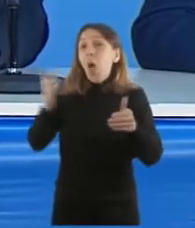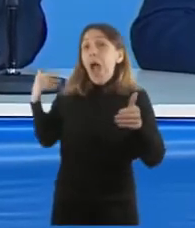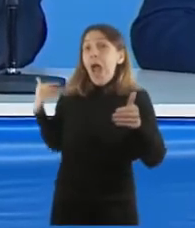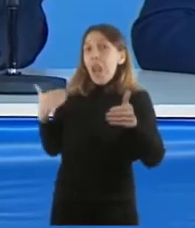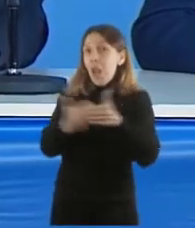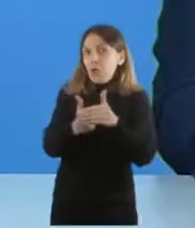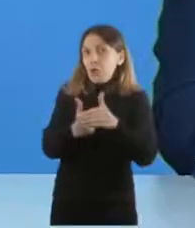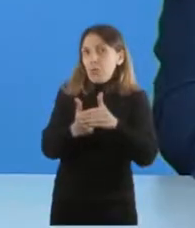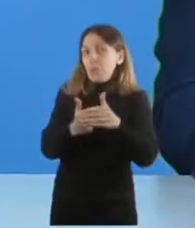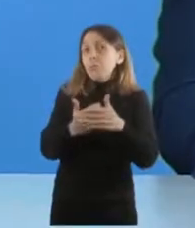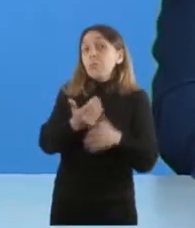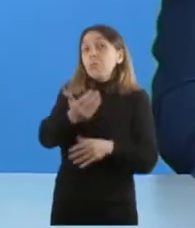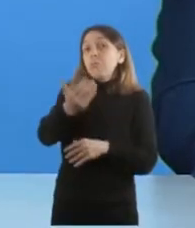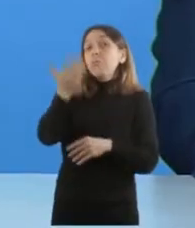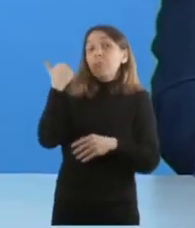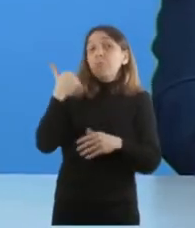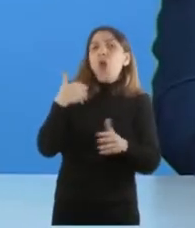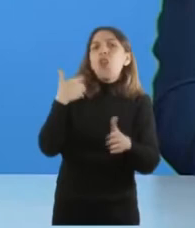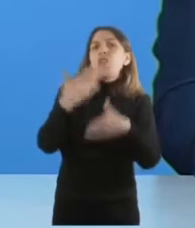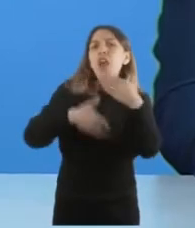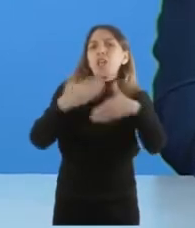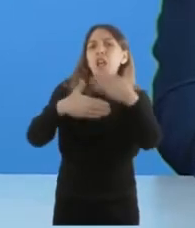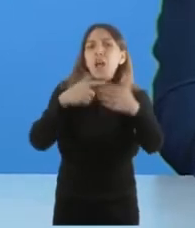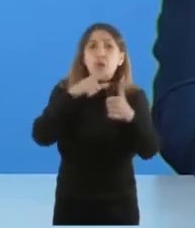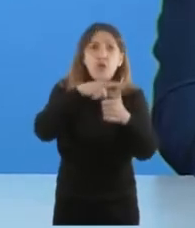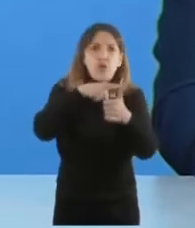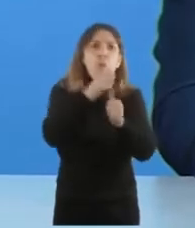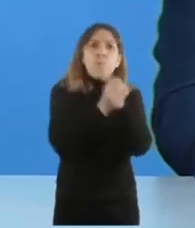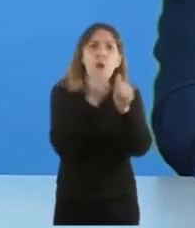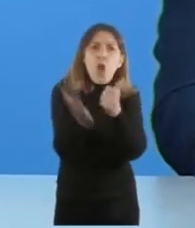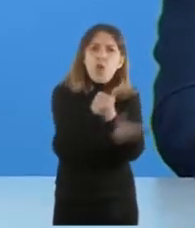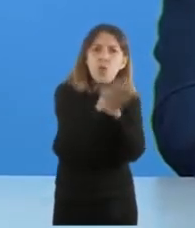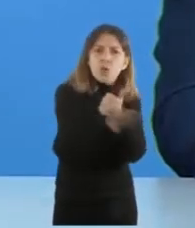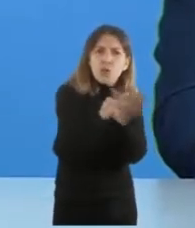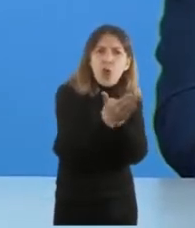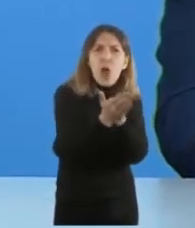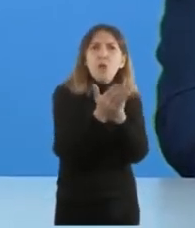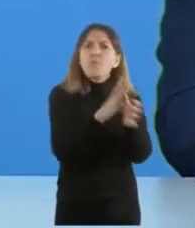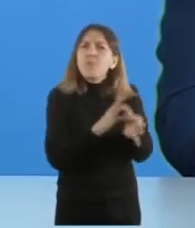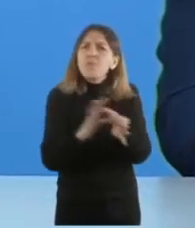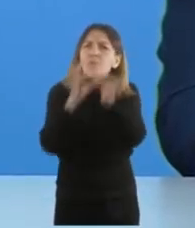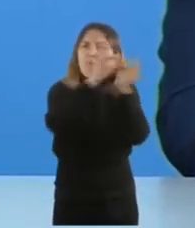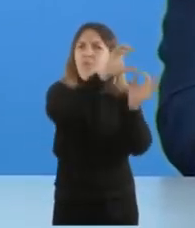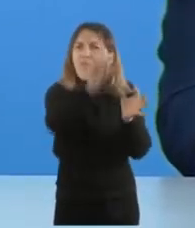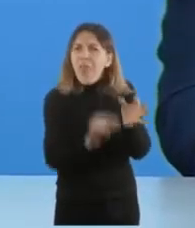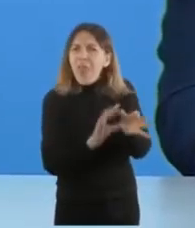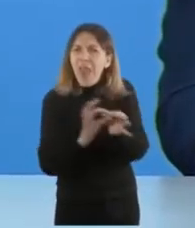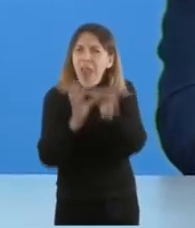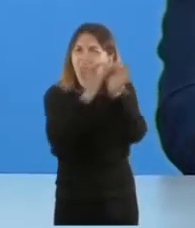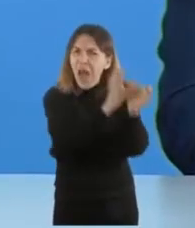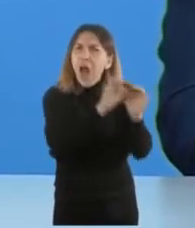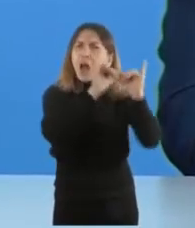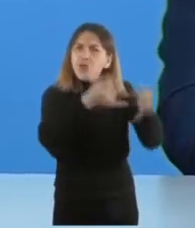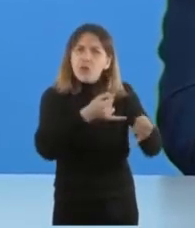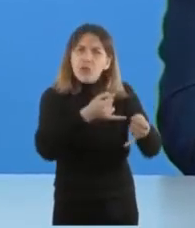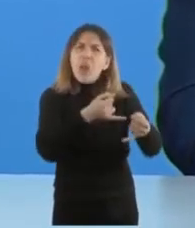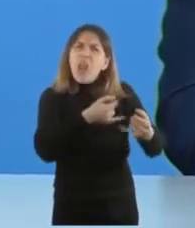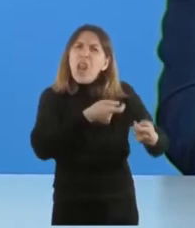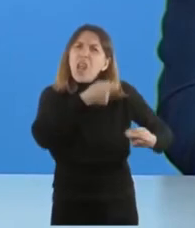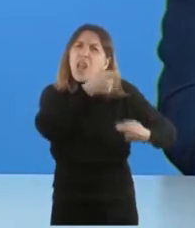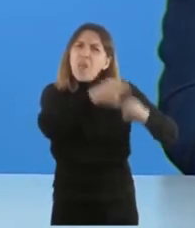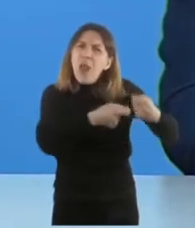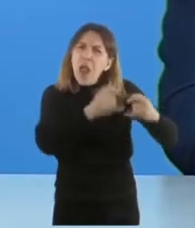Un modelo de desarrollo productivo, de desarrollo federal, que apuesta a la producción nacional,